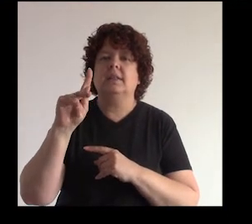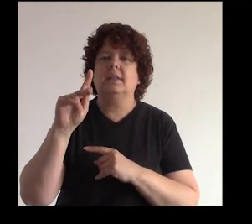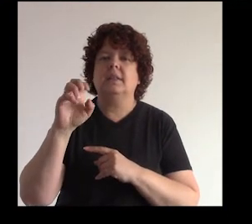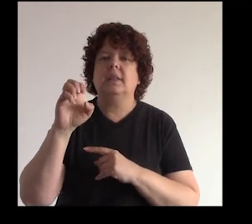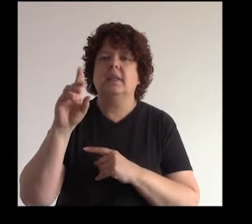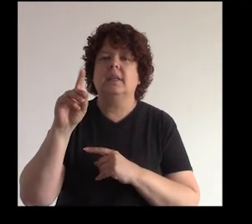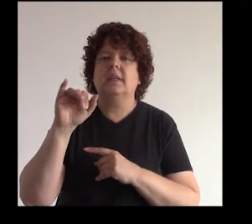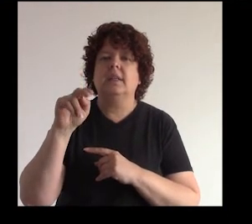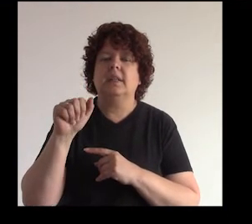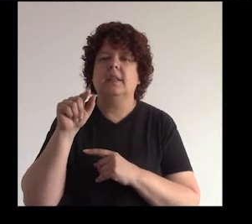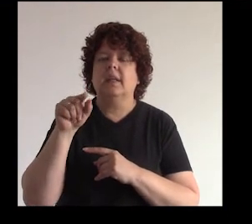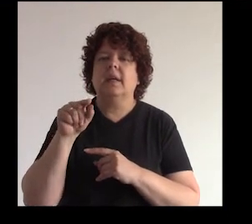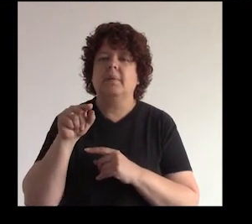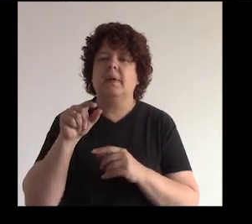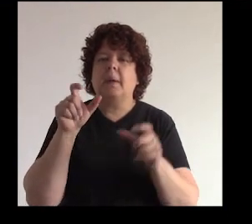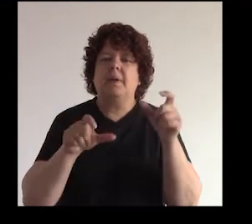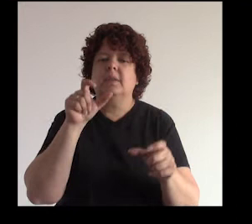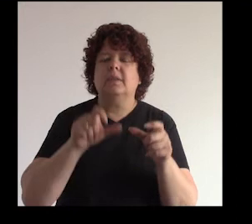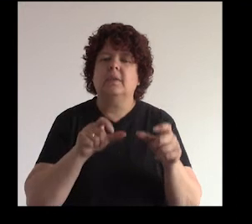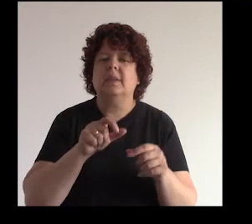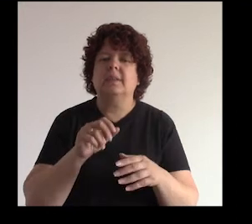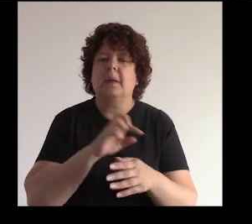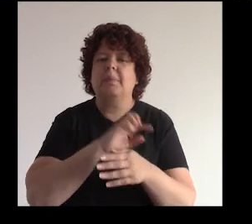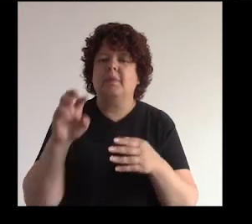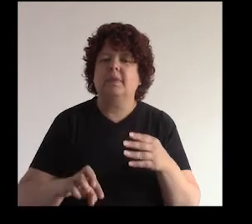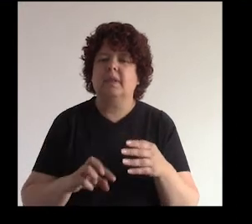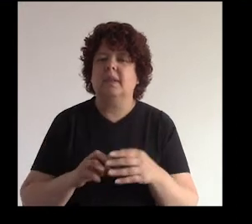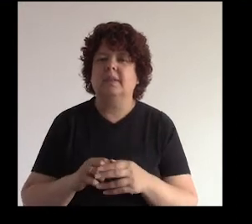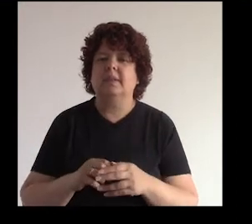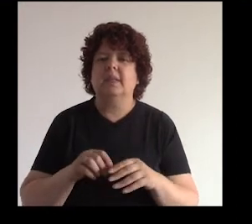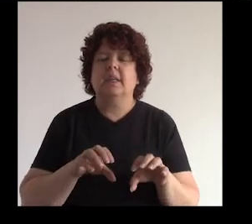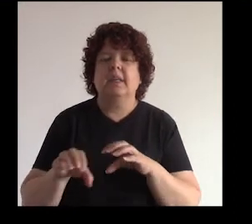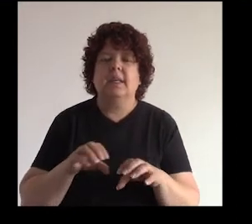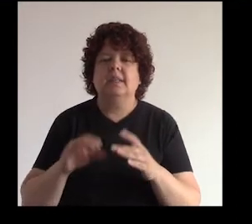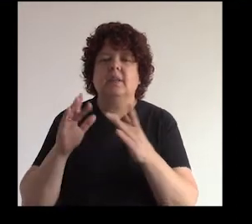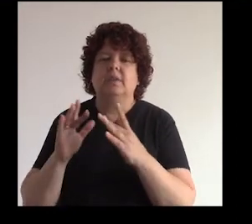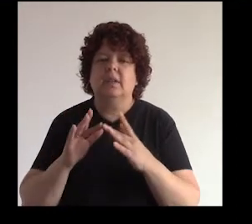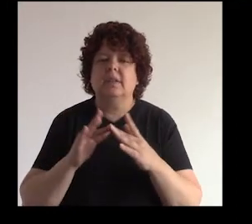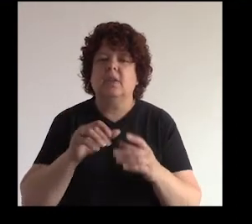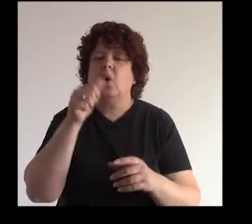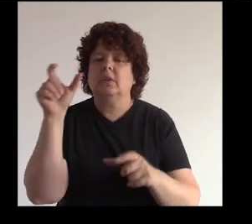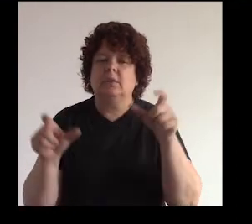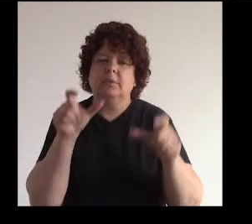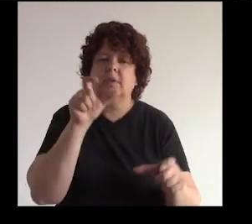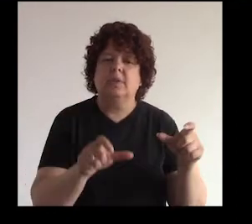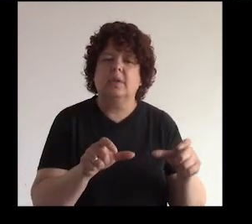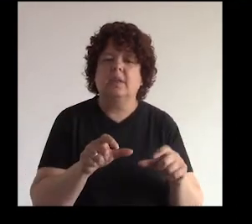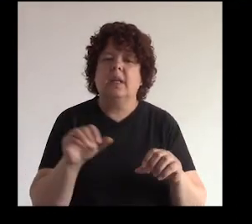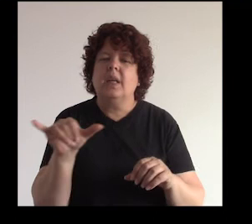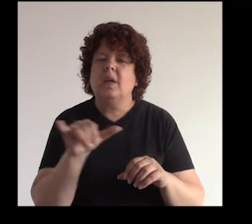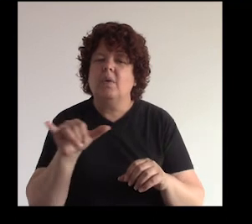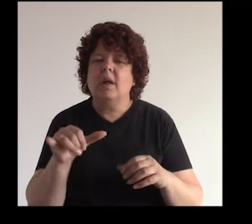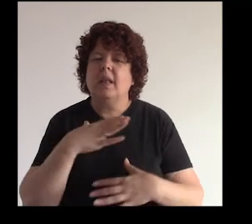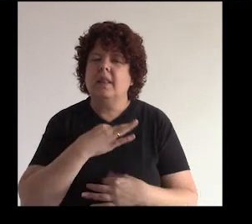red social para profesionales ¿no? donde publican su perfil profesional y generalmente contactan a otras personas con